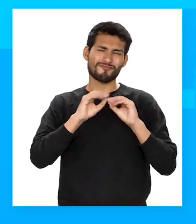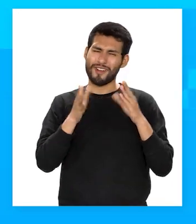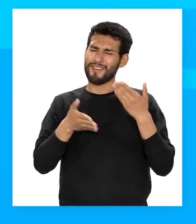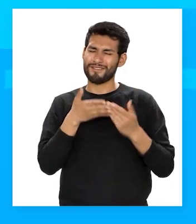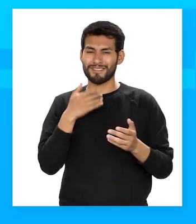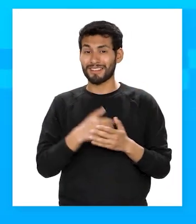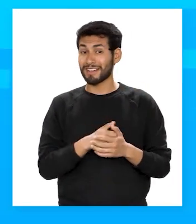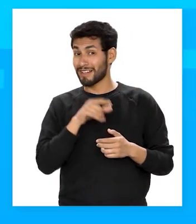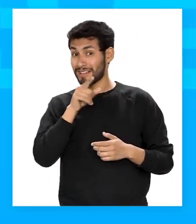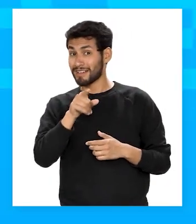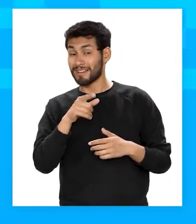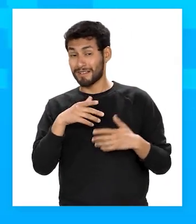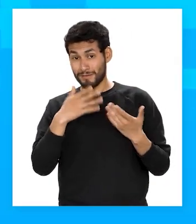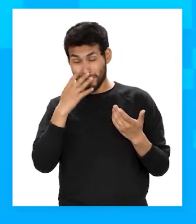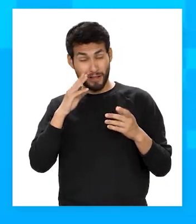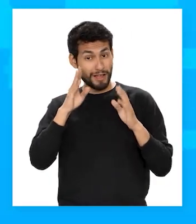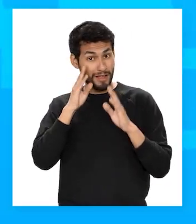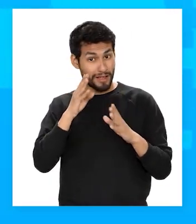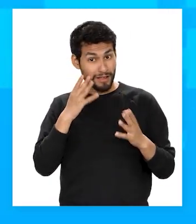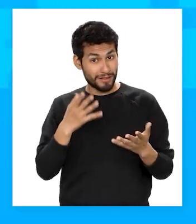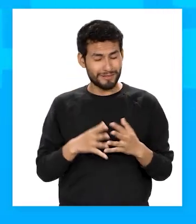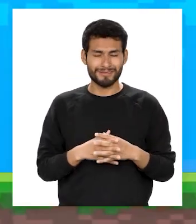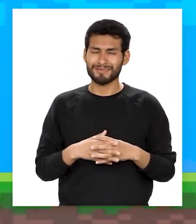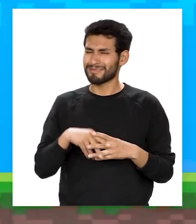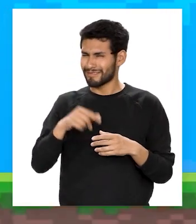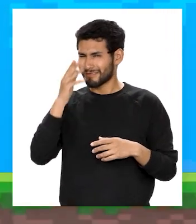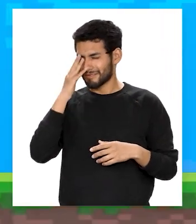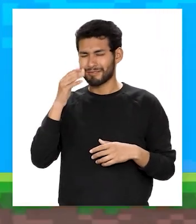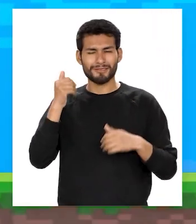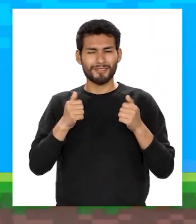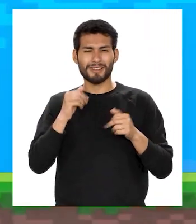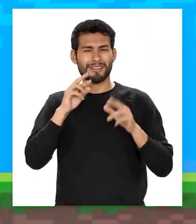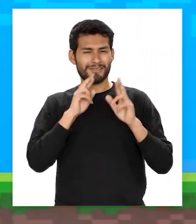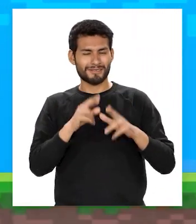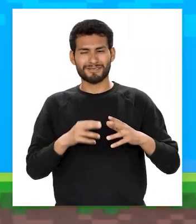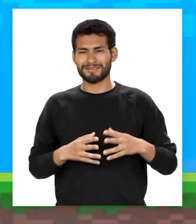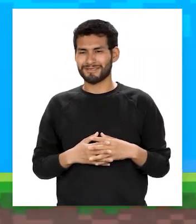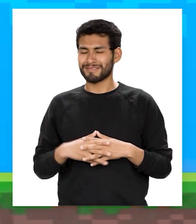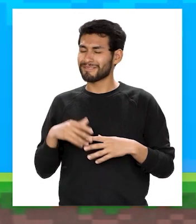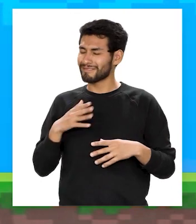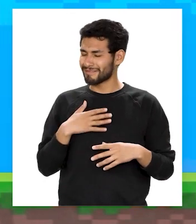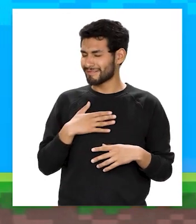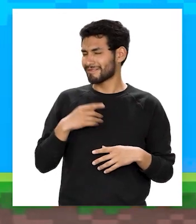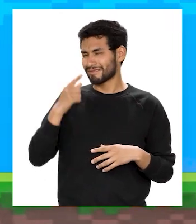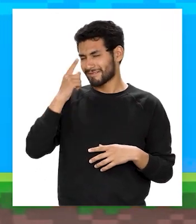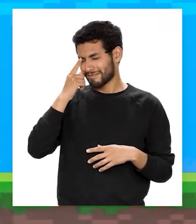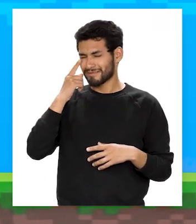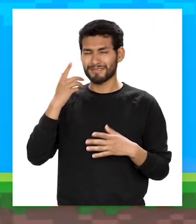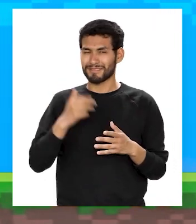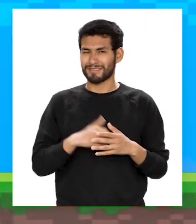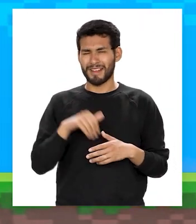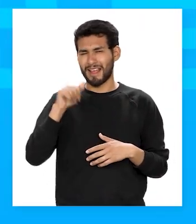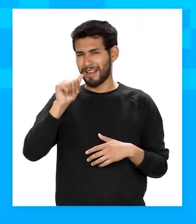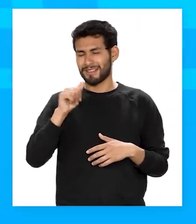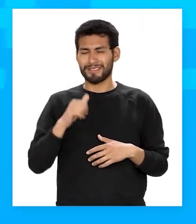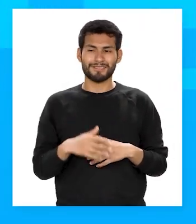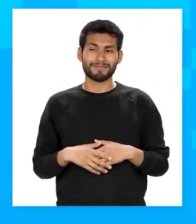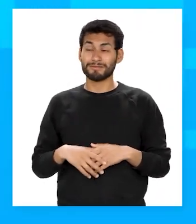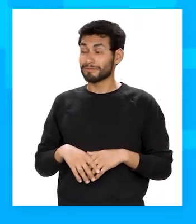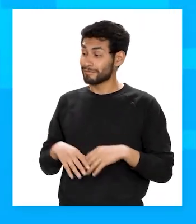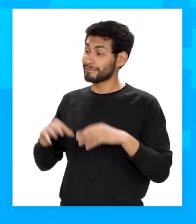A ver si ustedes también estuvieron atentos Y ya saben cuál es la respuesta Yo me inclino por la alternativa A